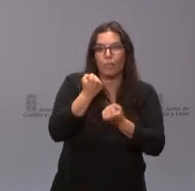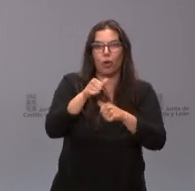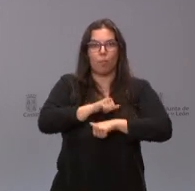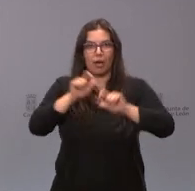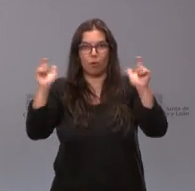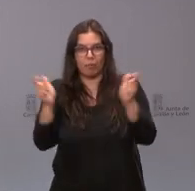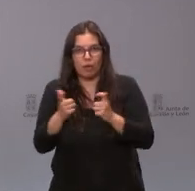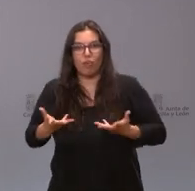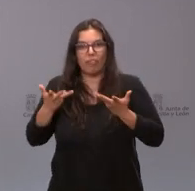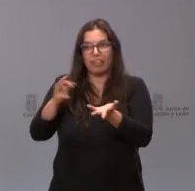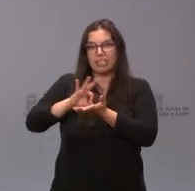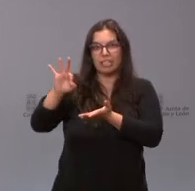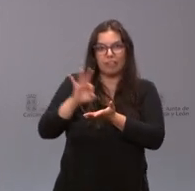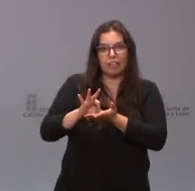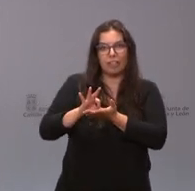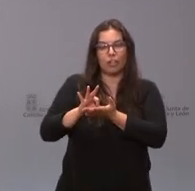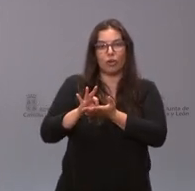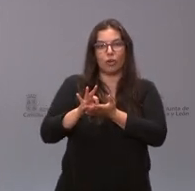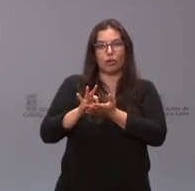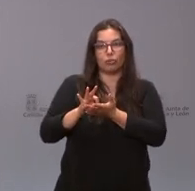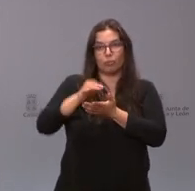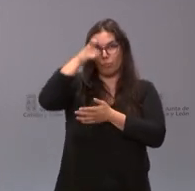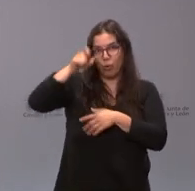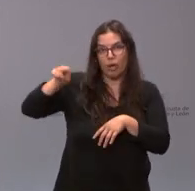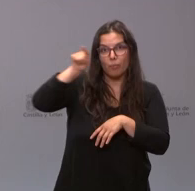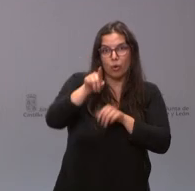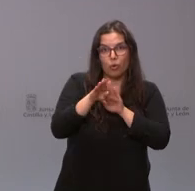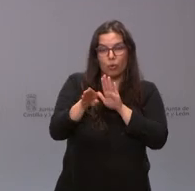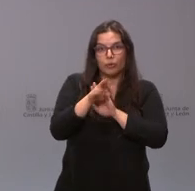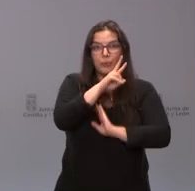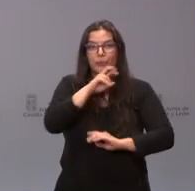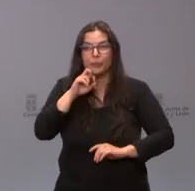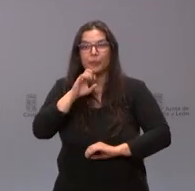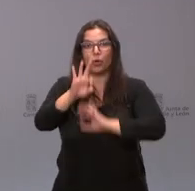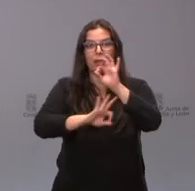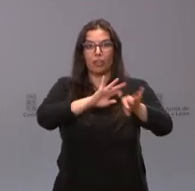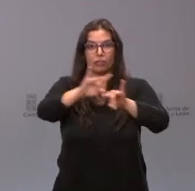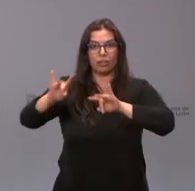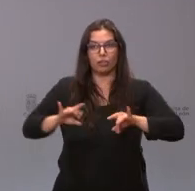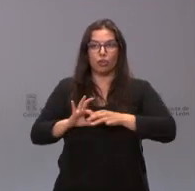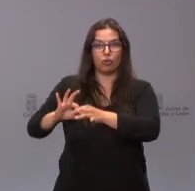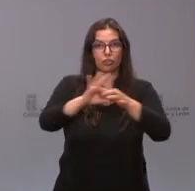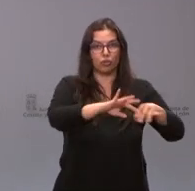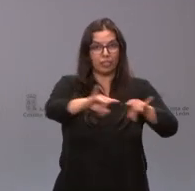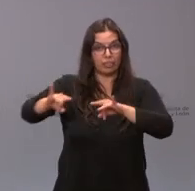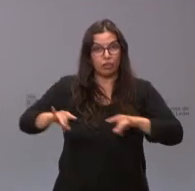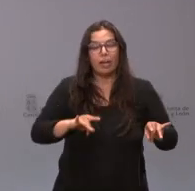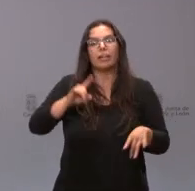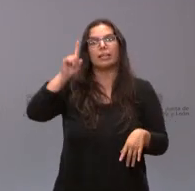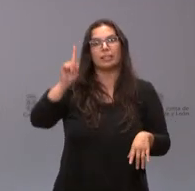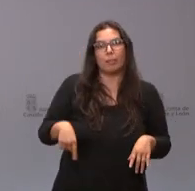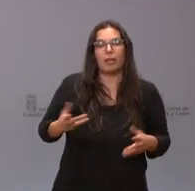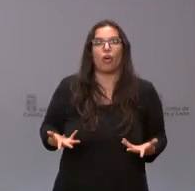paro prestar servicios esencialmente en el mundo rural avanzar hacia la ordenación del territorio y la cohesión territorial y dar una